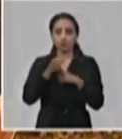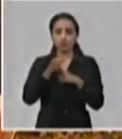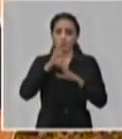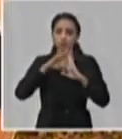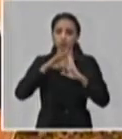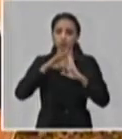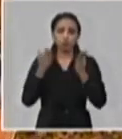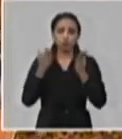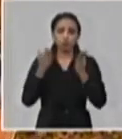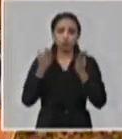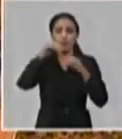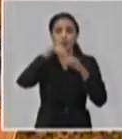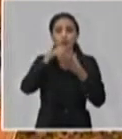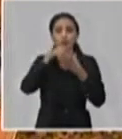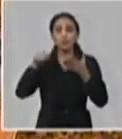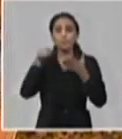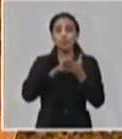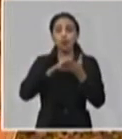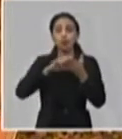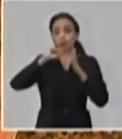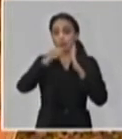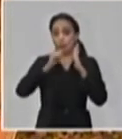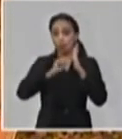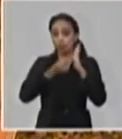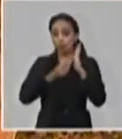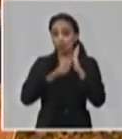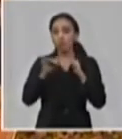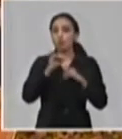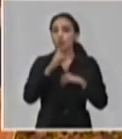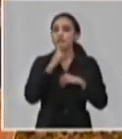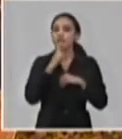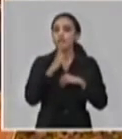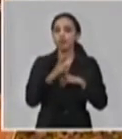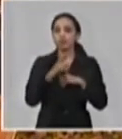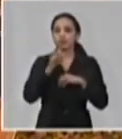están contenidos en el plan como componente y que dan también respuesta a esta situación. Gracias.